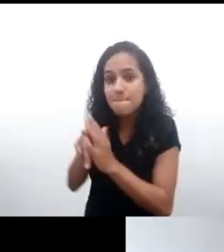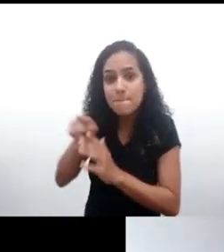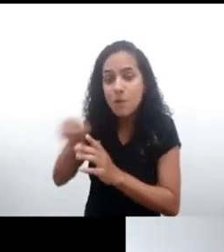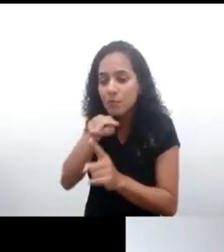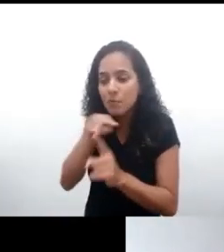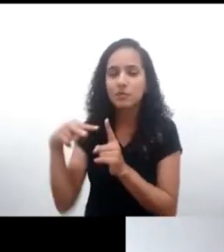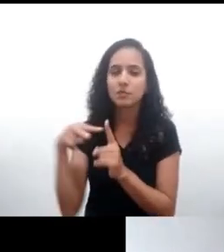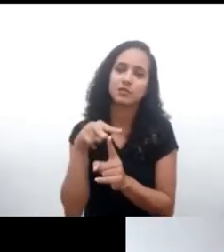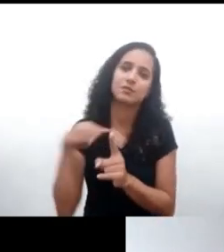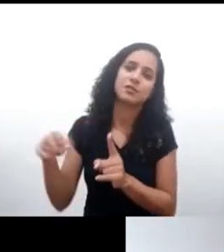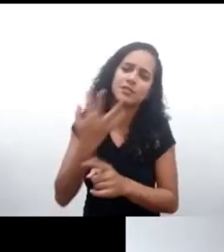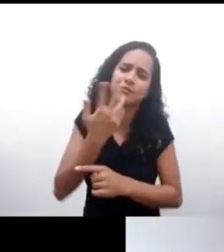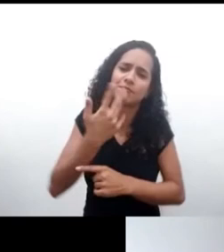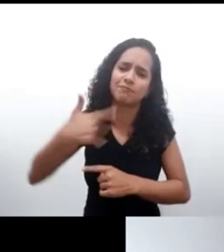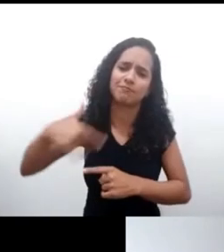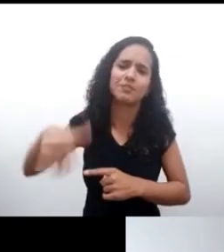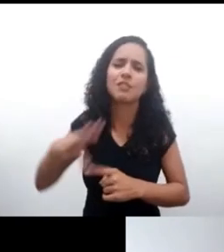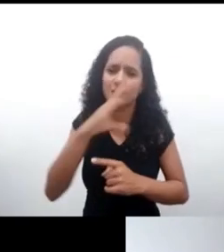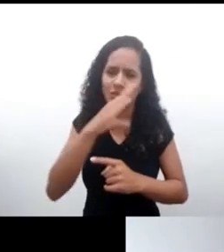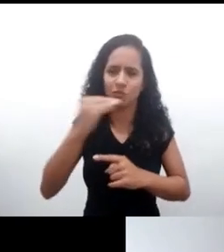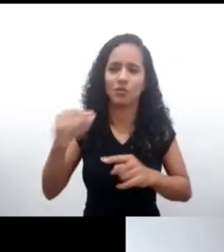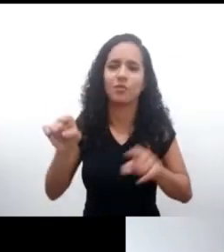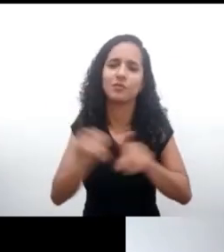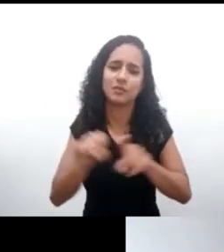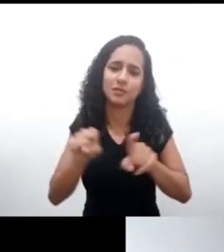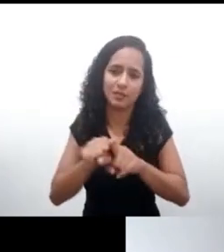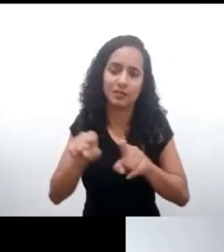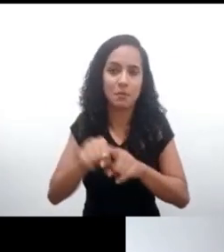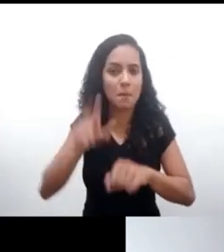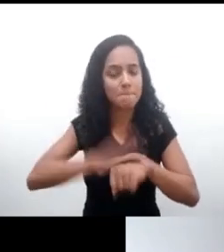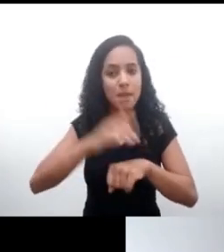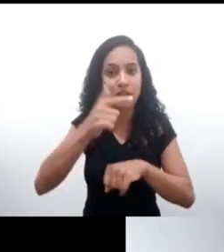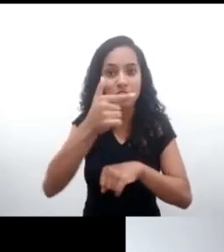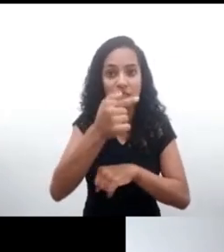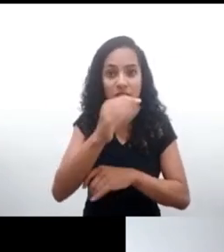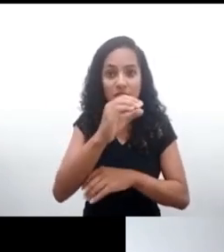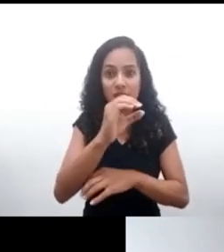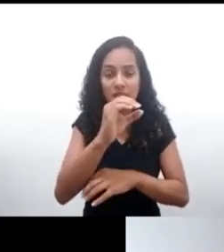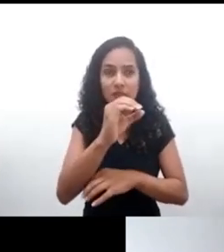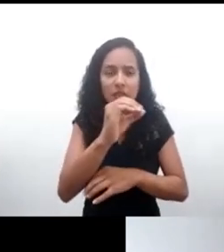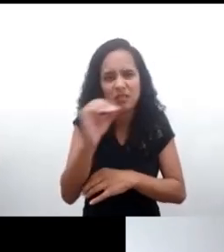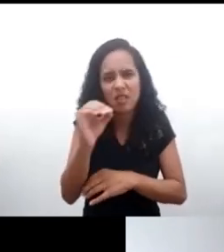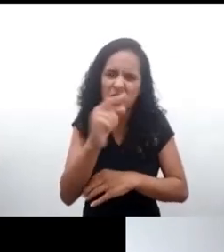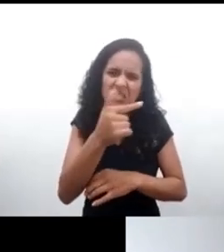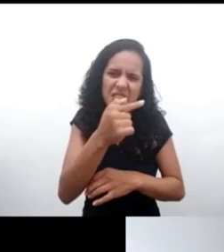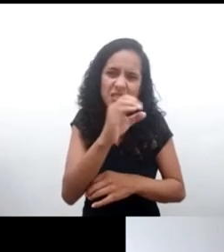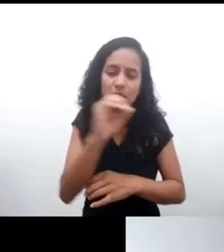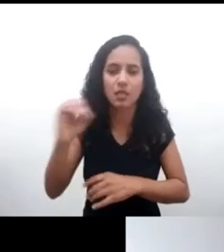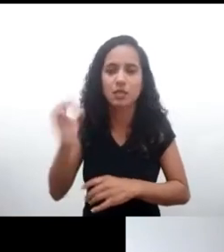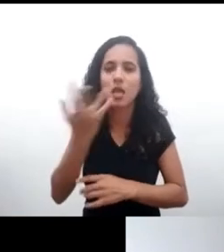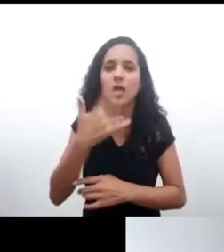¿no? Los que mencionaba Luis, que fueron más de 700 niñas, niños y jóvenes consultados alrededor del mundo. Entonces, eso yo creo que